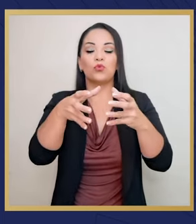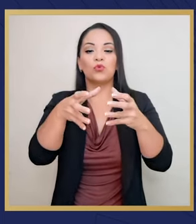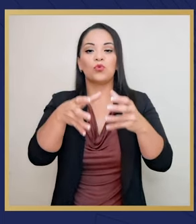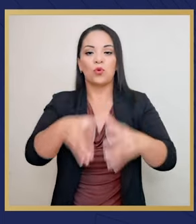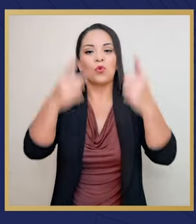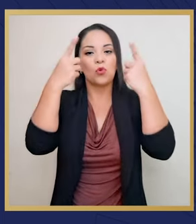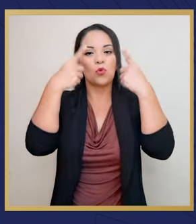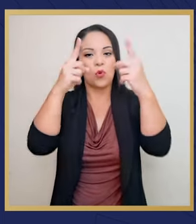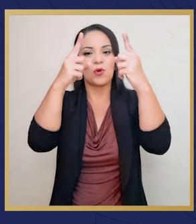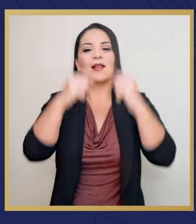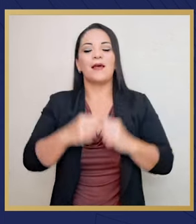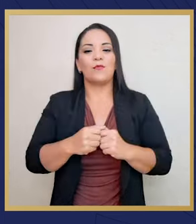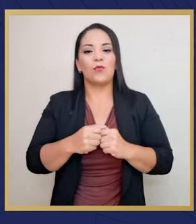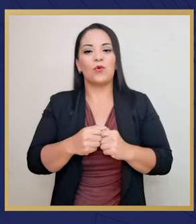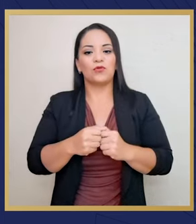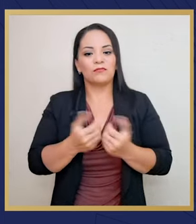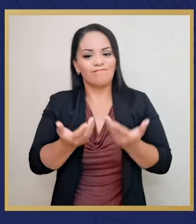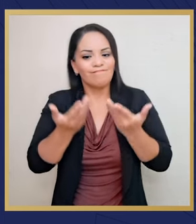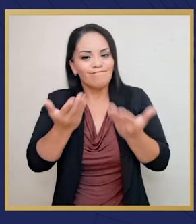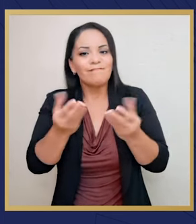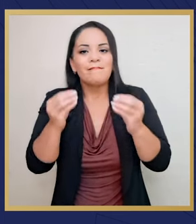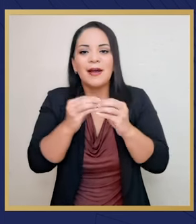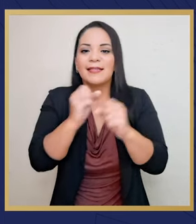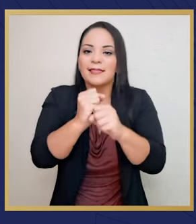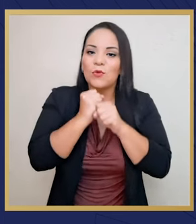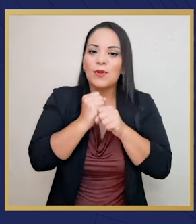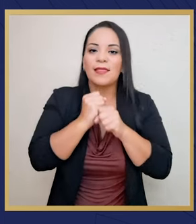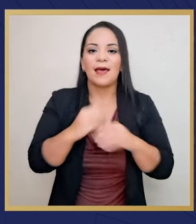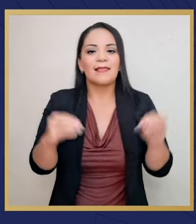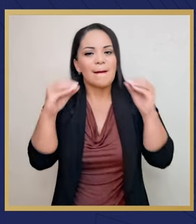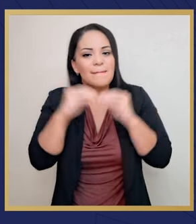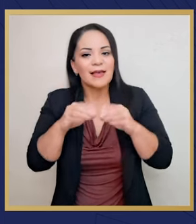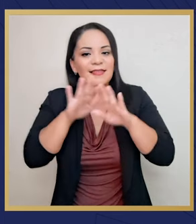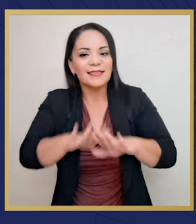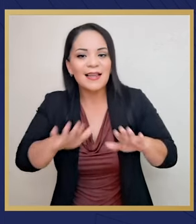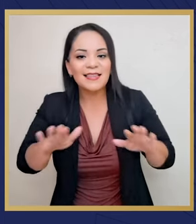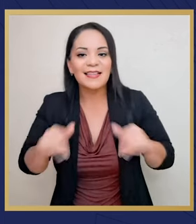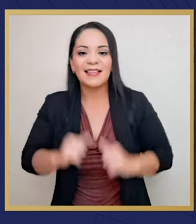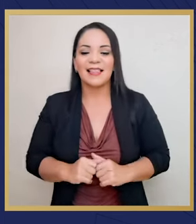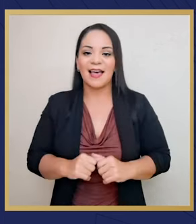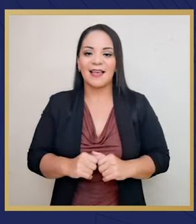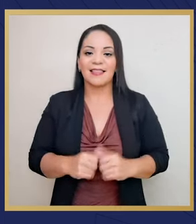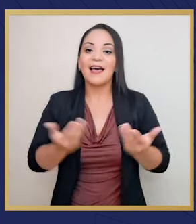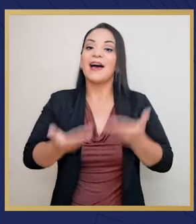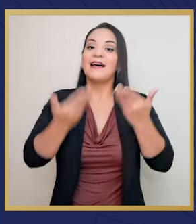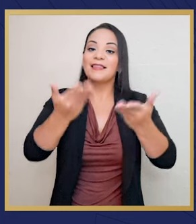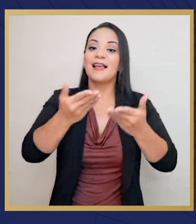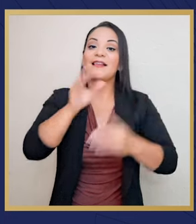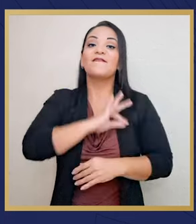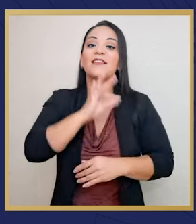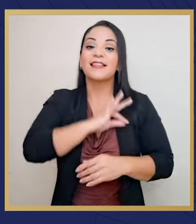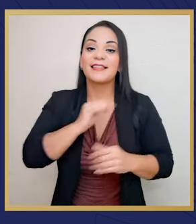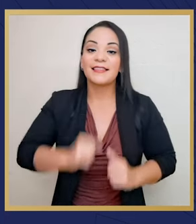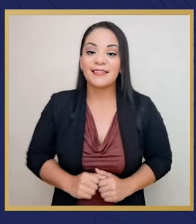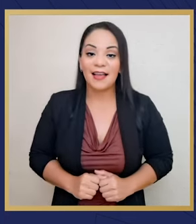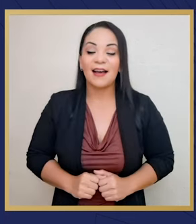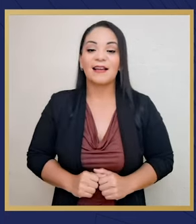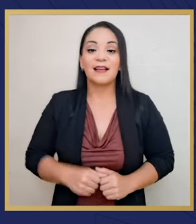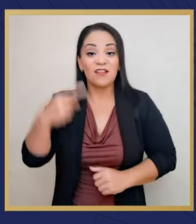podemos dar pie a más seguridad, a más tranquilidad, a generar bienestar,